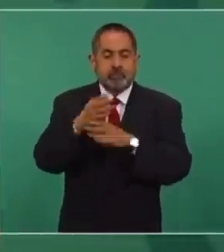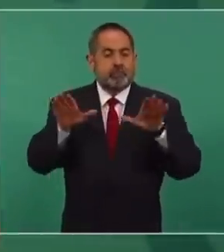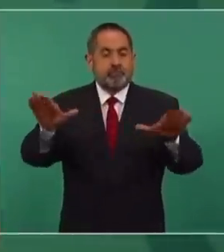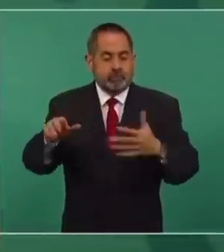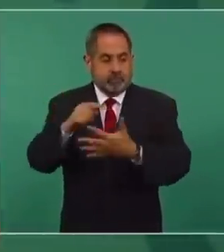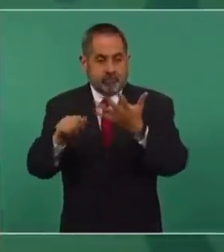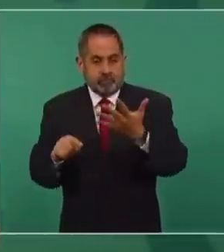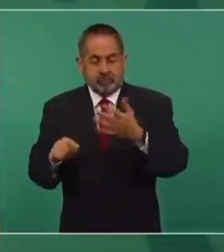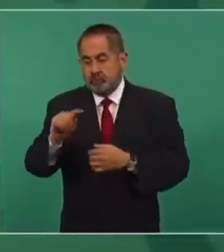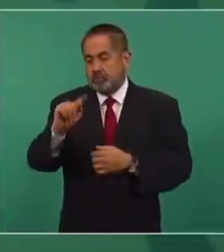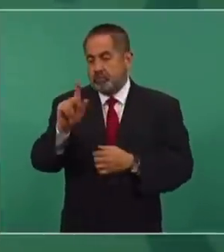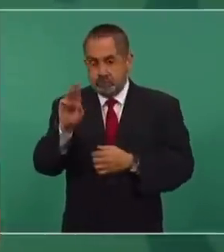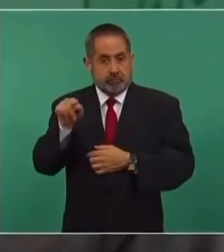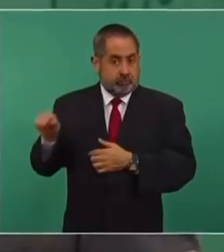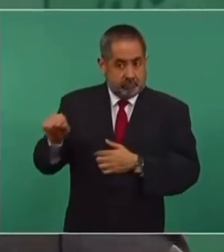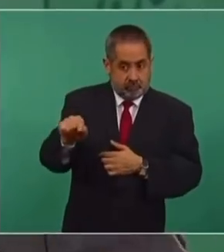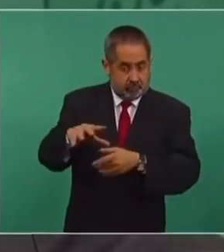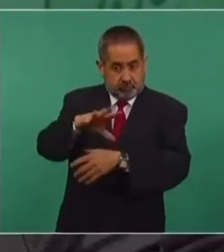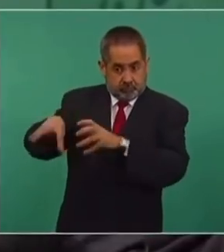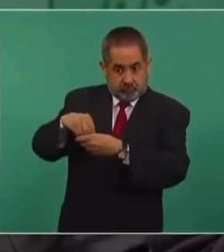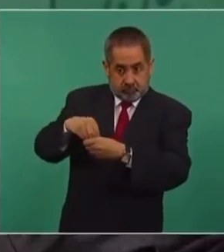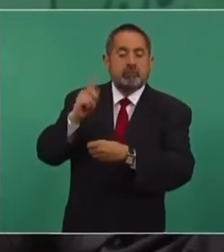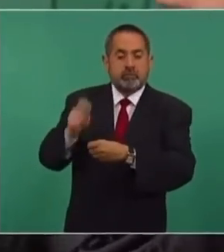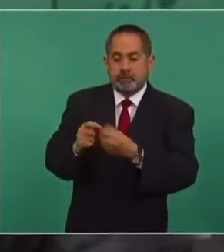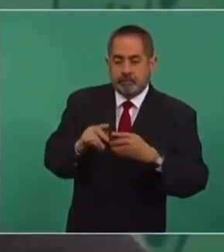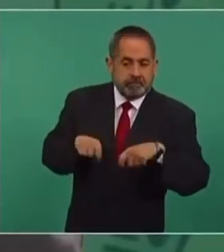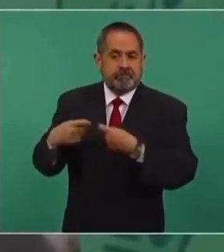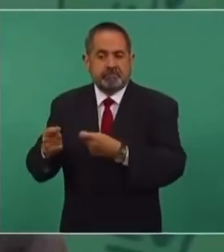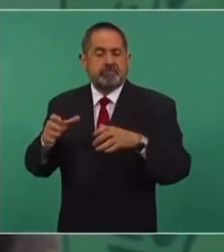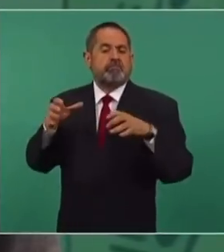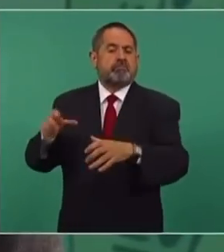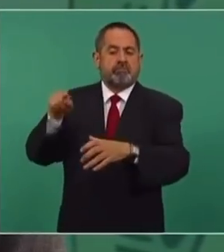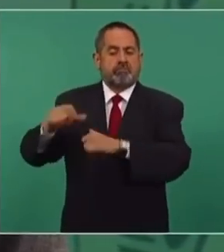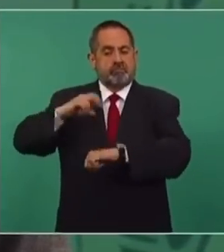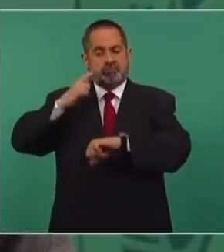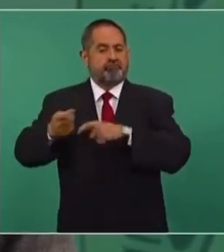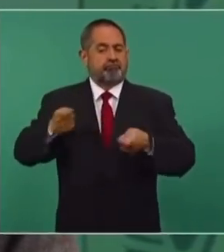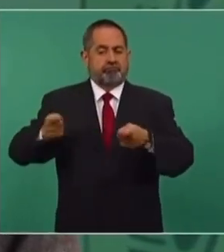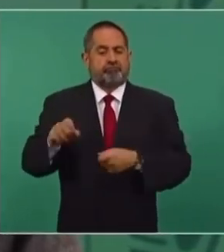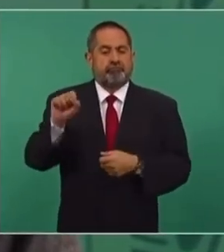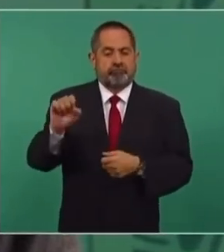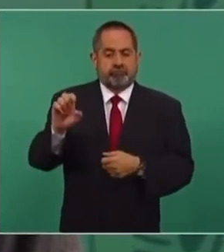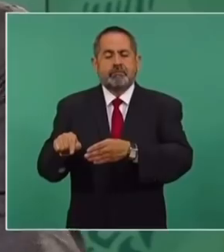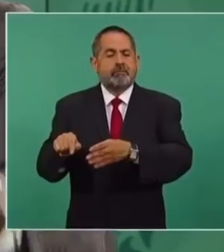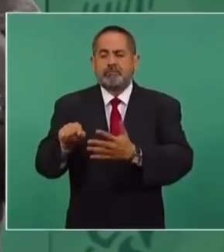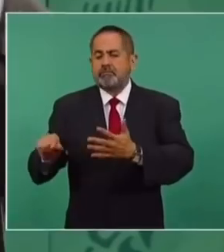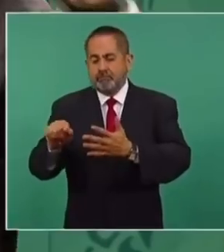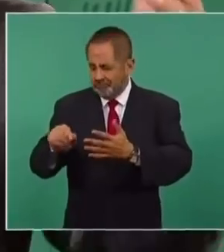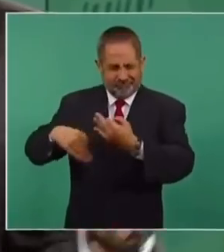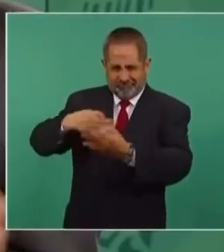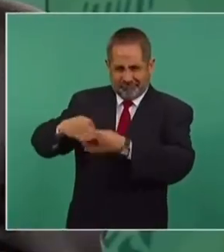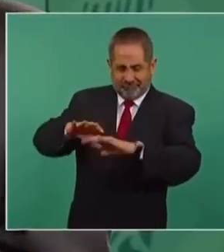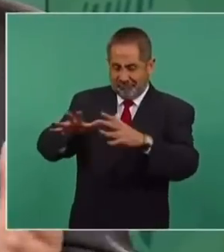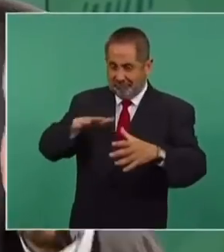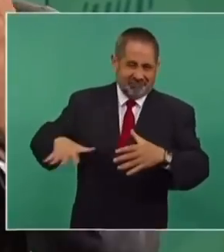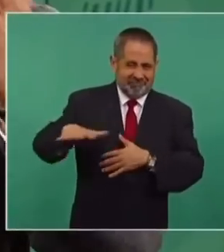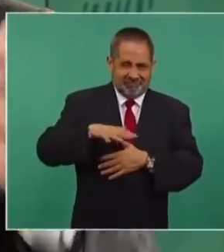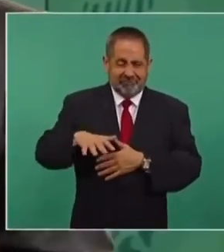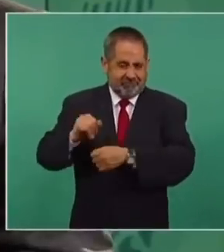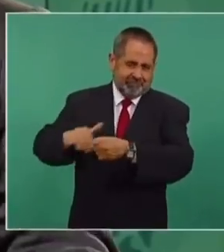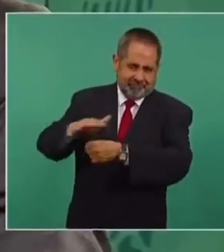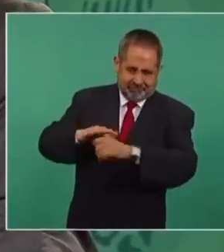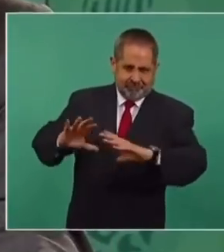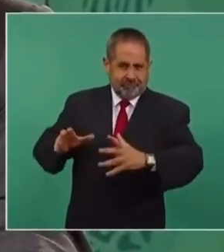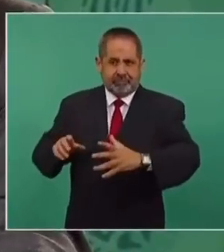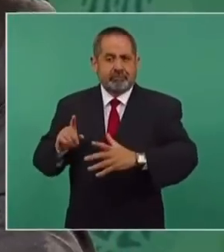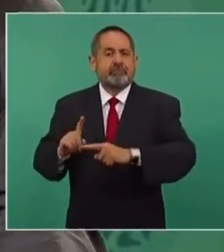de Tulum, van a formar parte de una empresa manejada por la Secretaría de Defensa Nacional. Todo ese complejo del